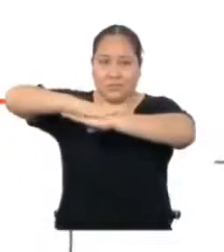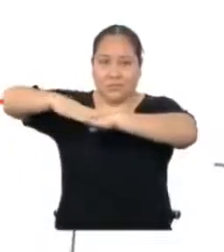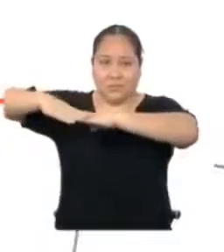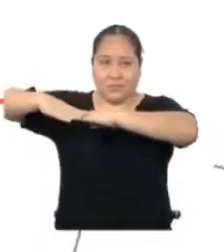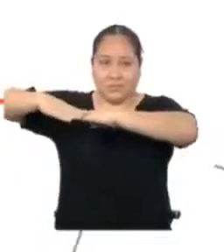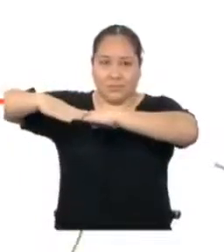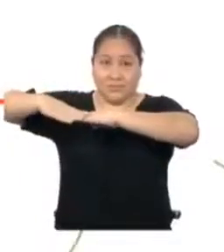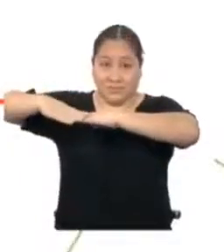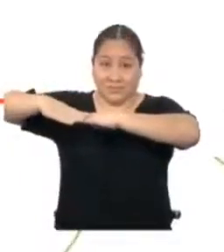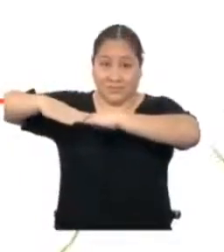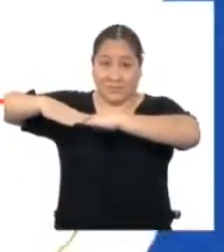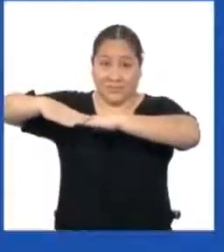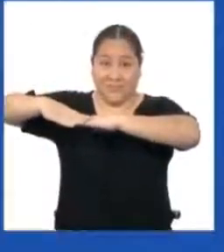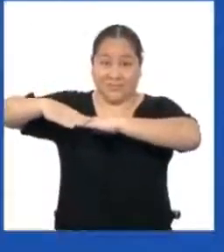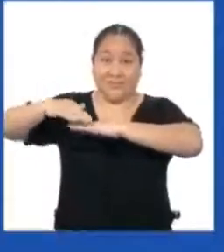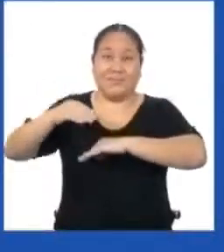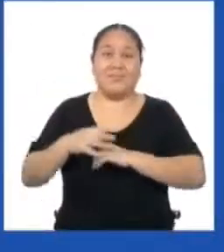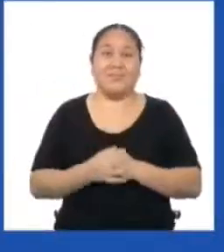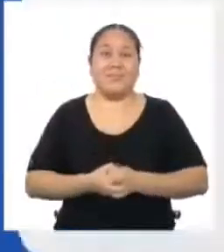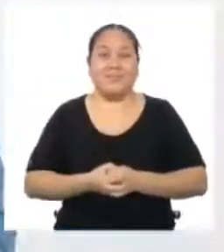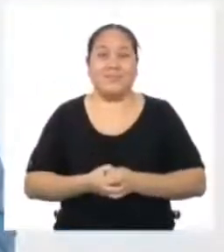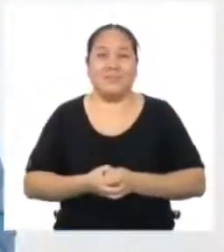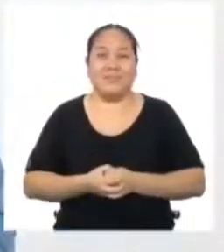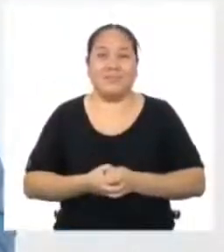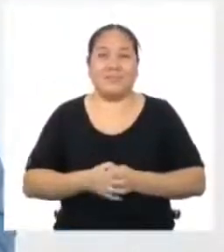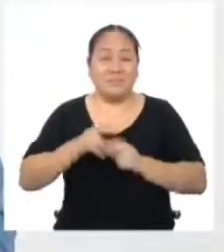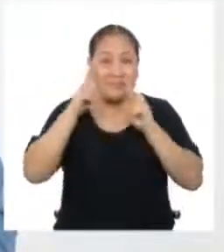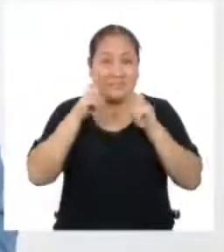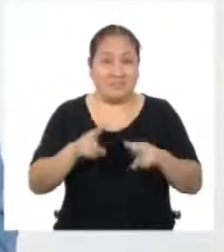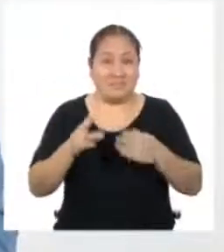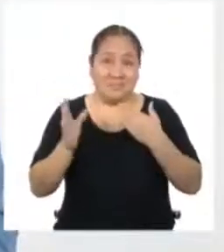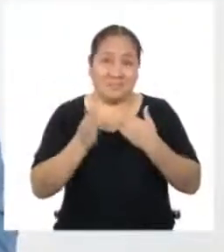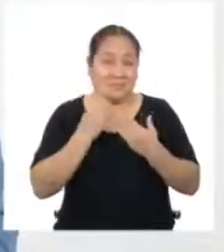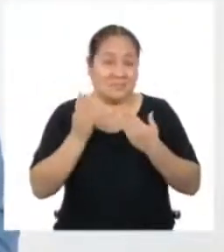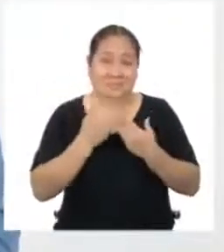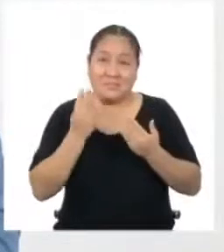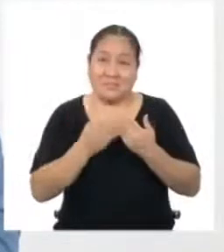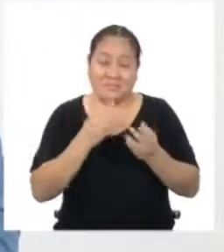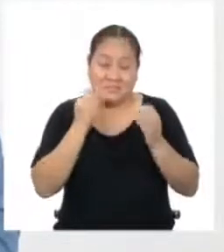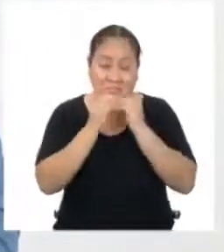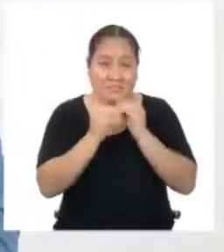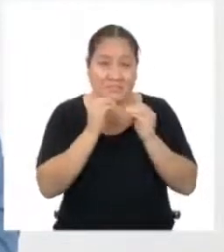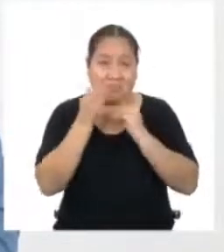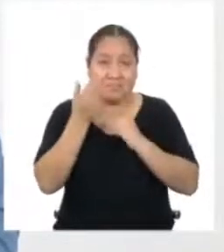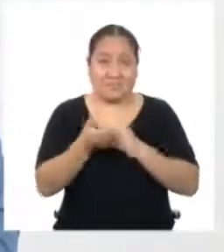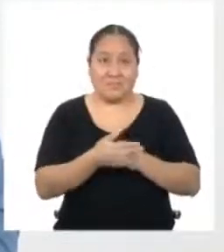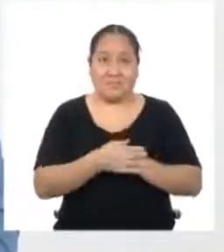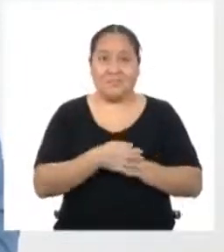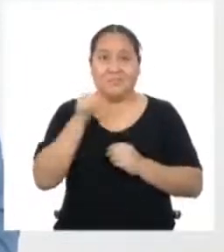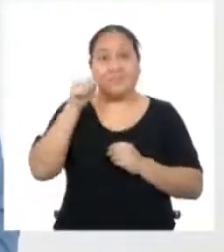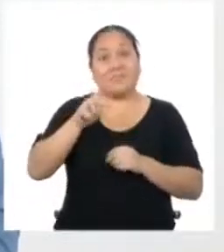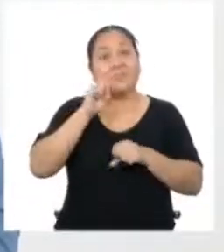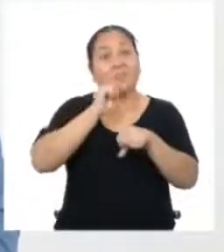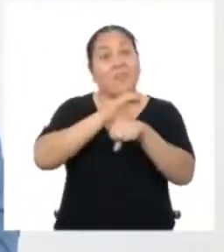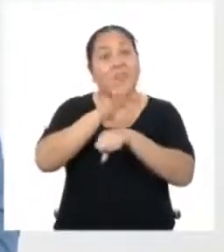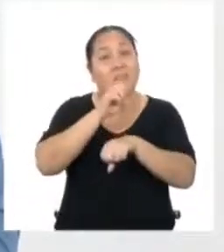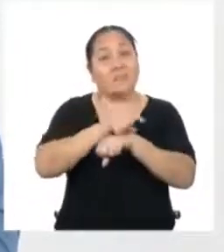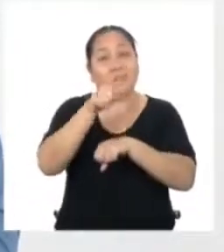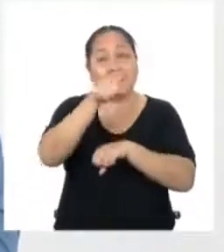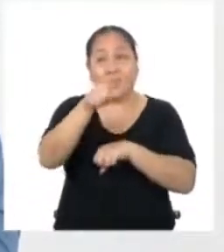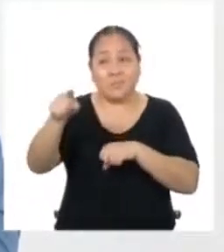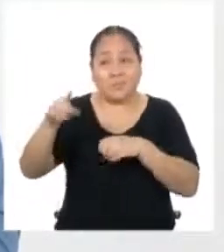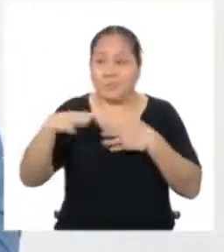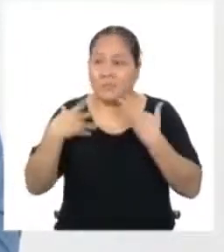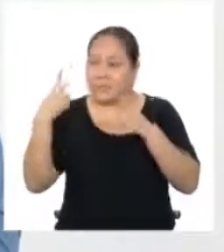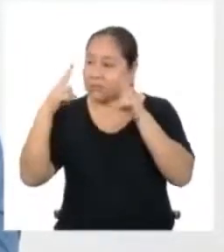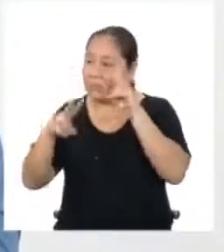ahí, entre la cancha y la entrada ¿Vieron qué fácil se solucionó el problema de Yanira? Este es un consejo que pueden aplicar en